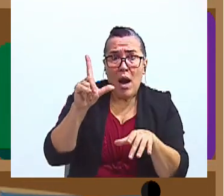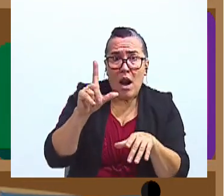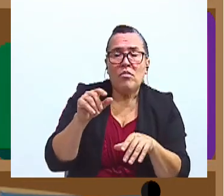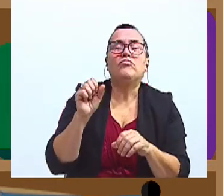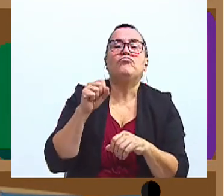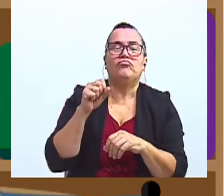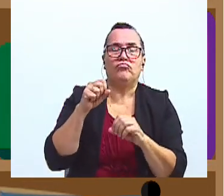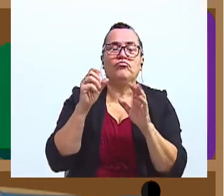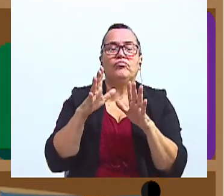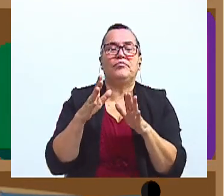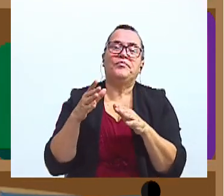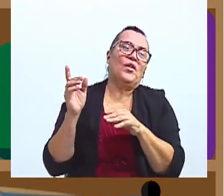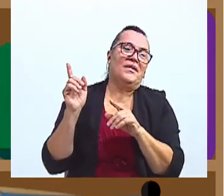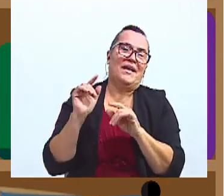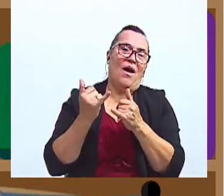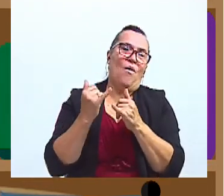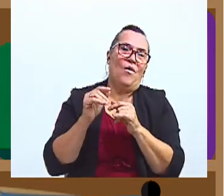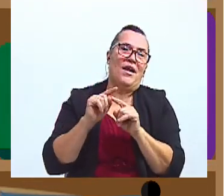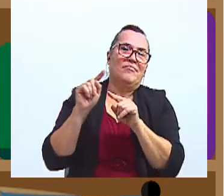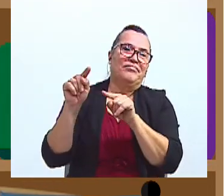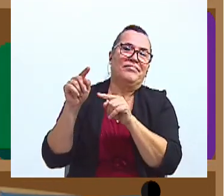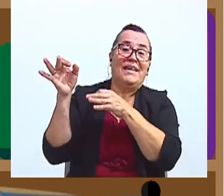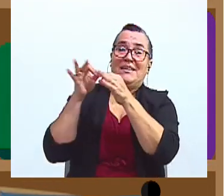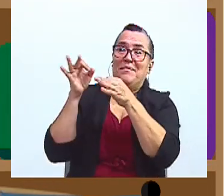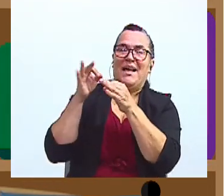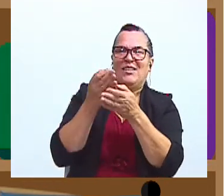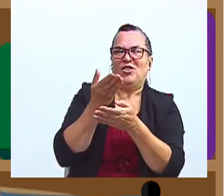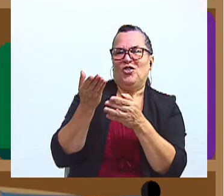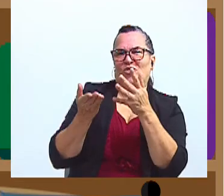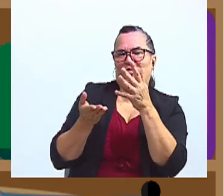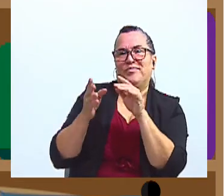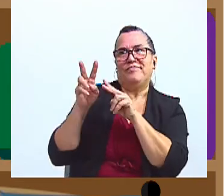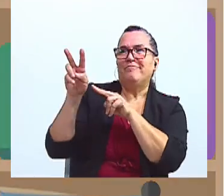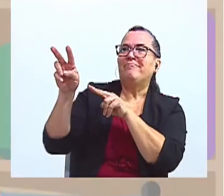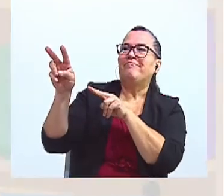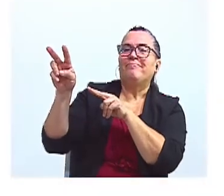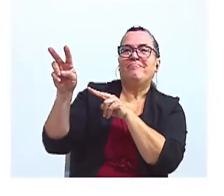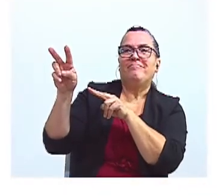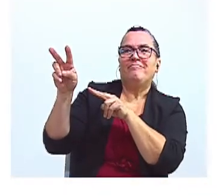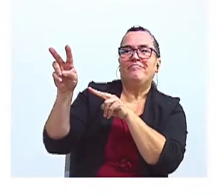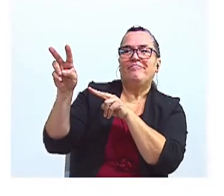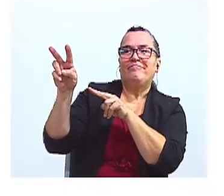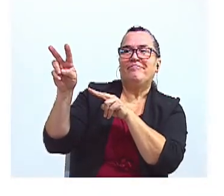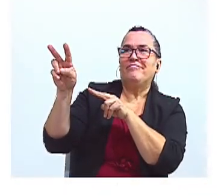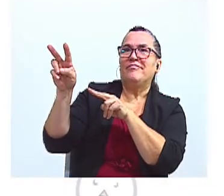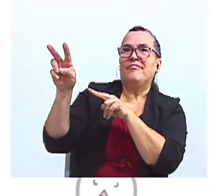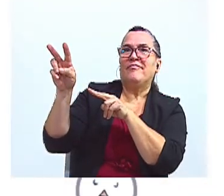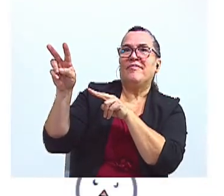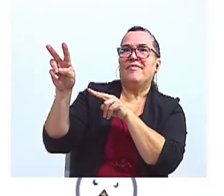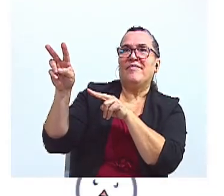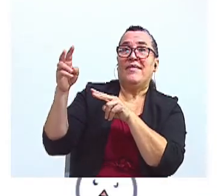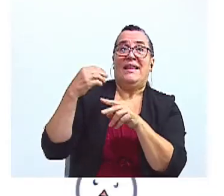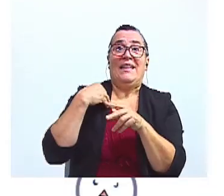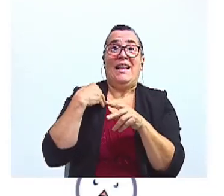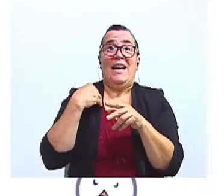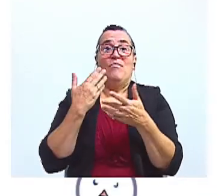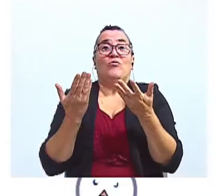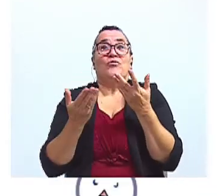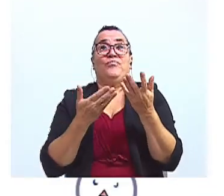Ok, Laura. Vamos entonces ahora a la explicación de la materia. Entonces, seguimos. Teníamos entonces que las,